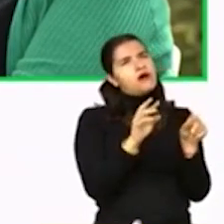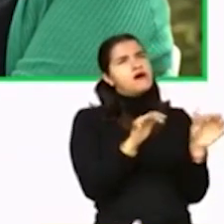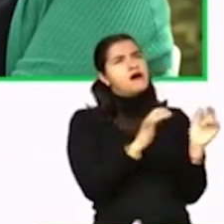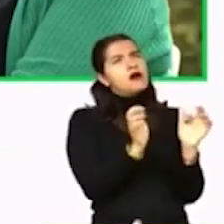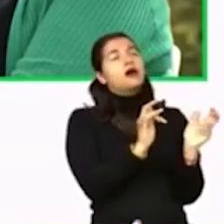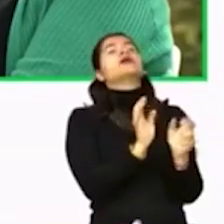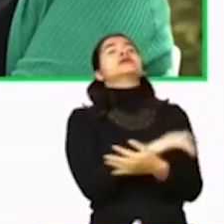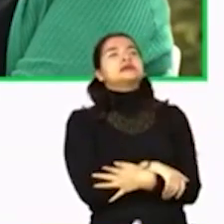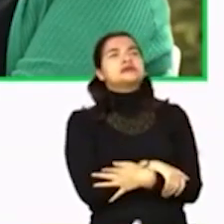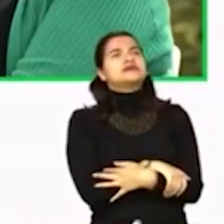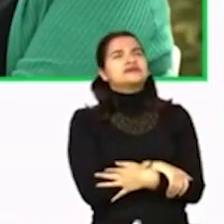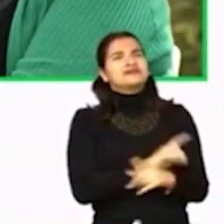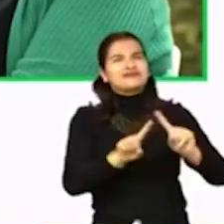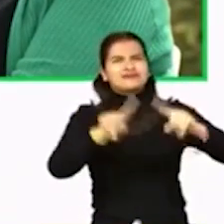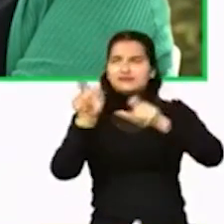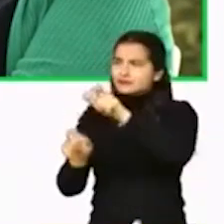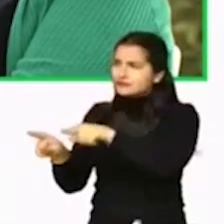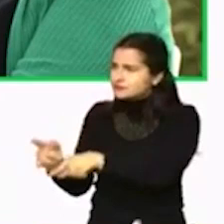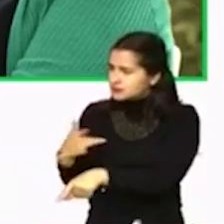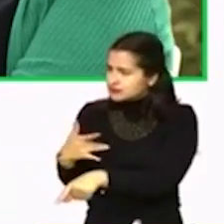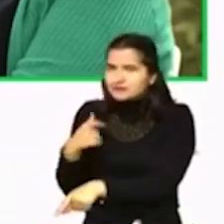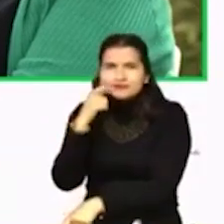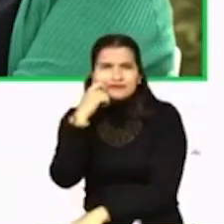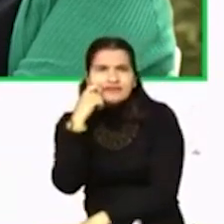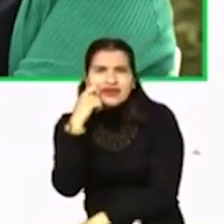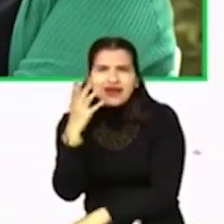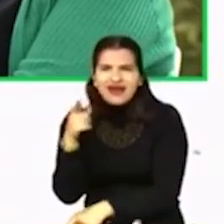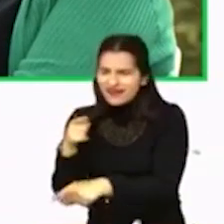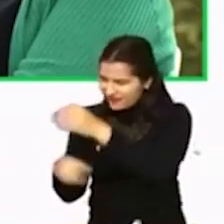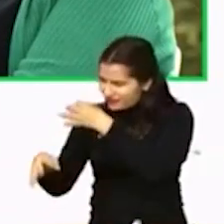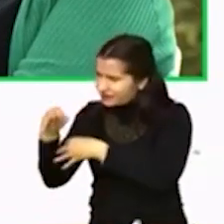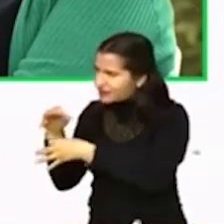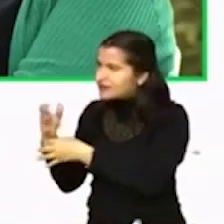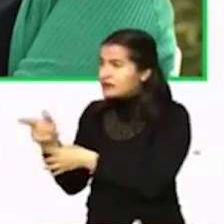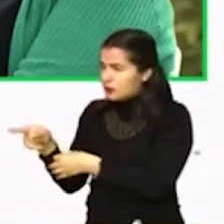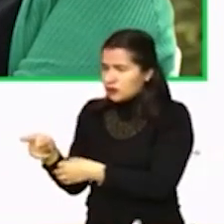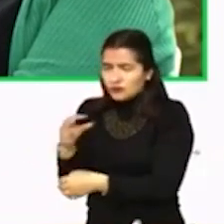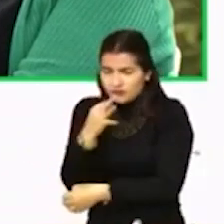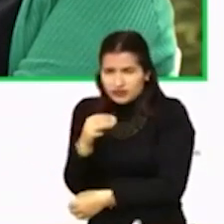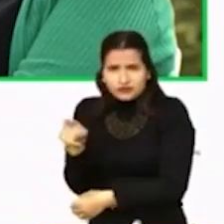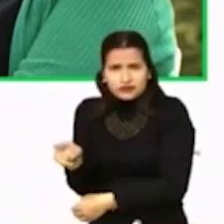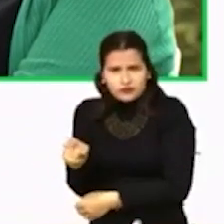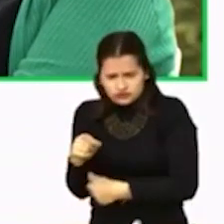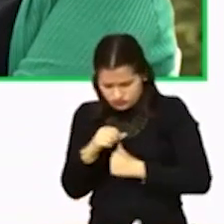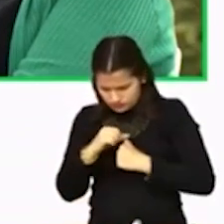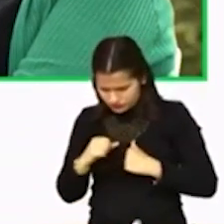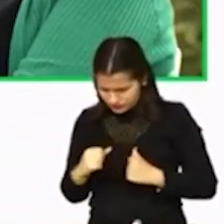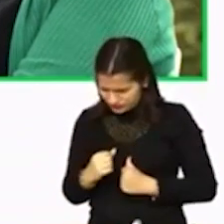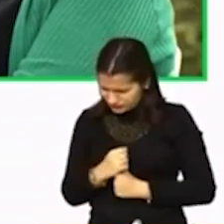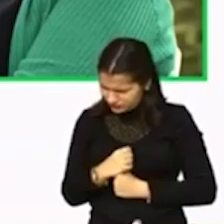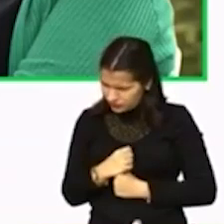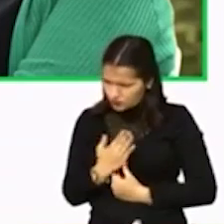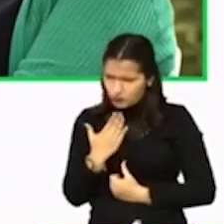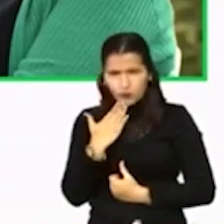generosidad, a esa nobleza de espíritu que nos han demostrado ustedes, quiero pedirle en